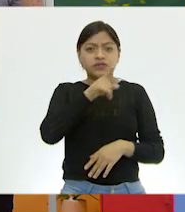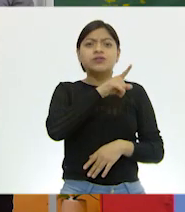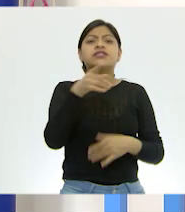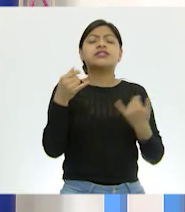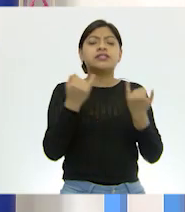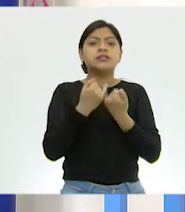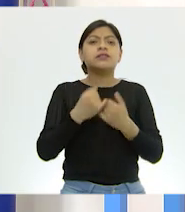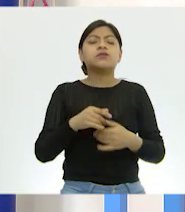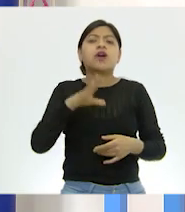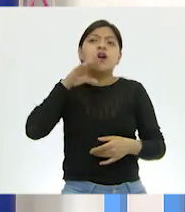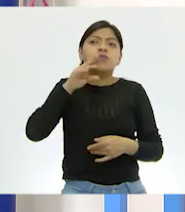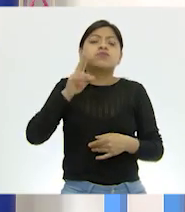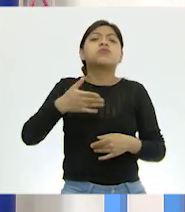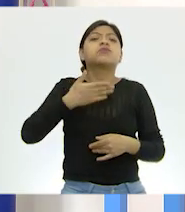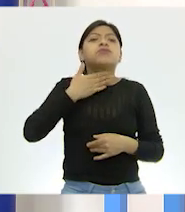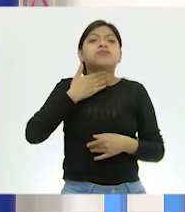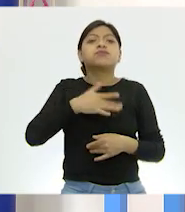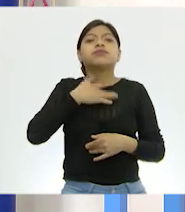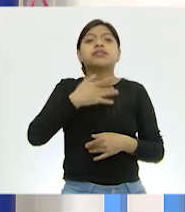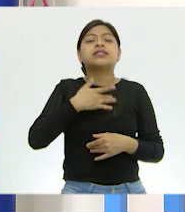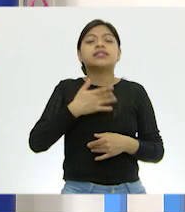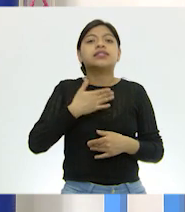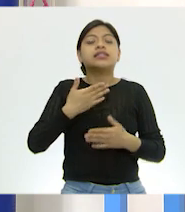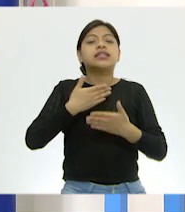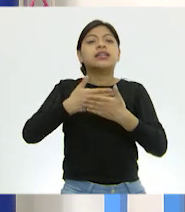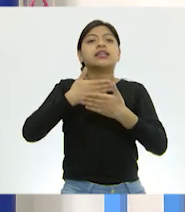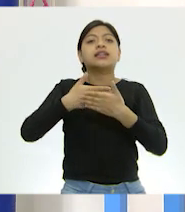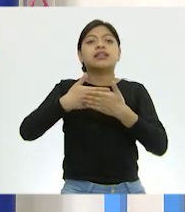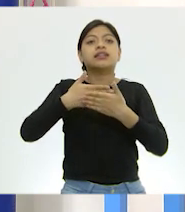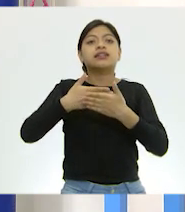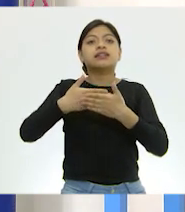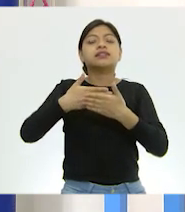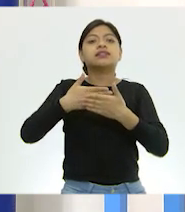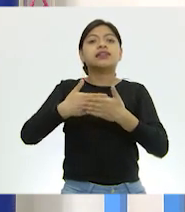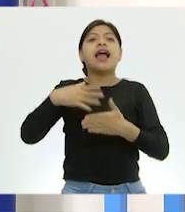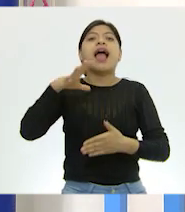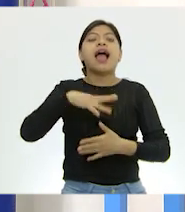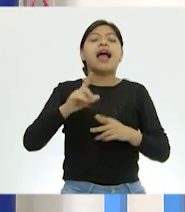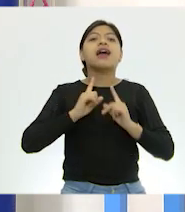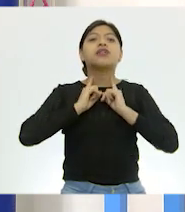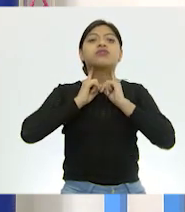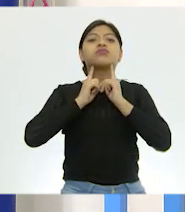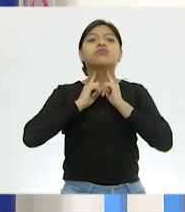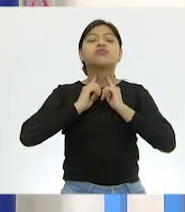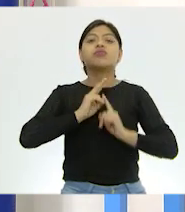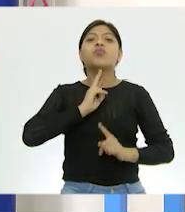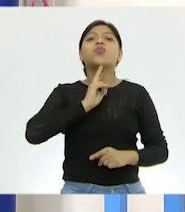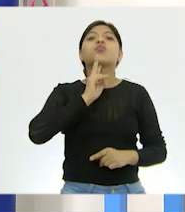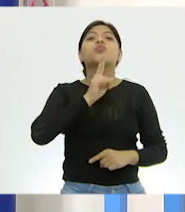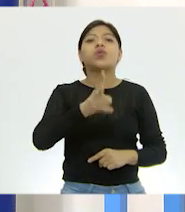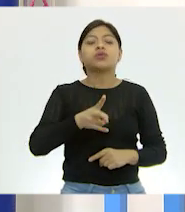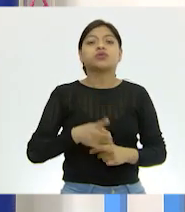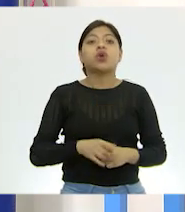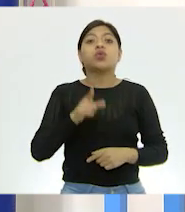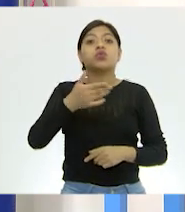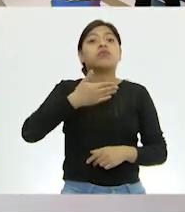pueden sentirse esta parte de su cuerpo. Ahí es donde está la laringe y es donde se encuentran sus cuerdas vocales. Pero no lo apreten mucho porque si no se les va